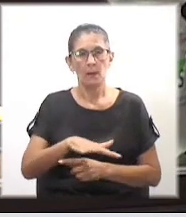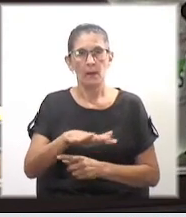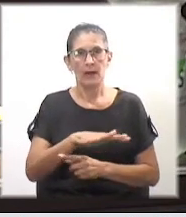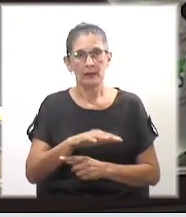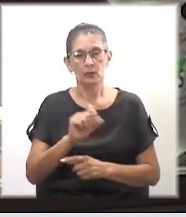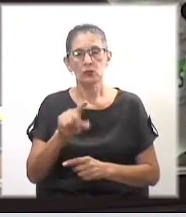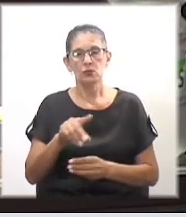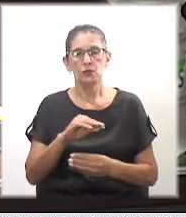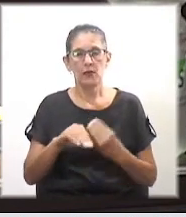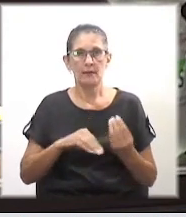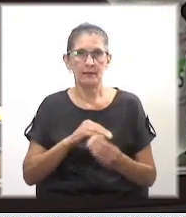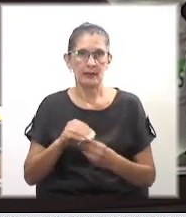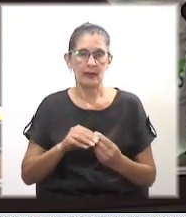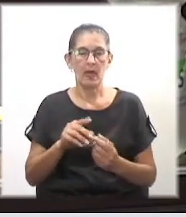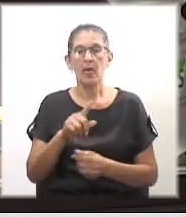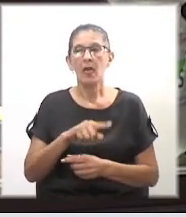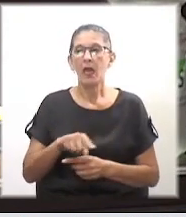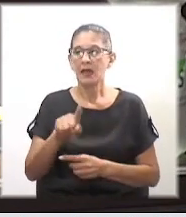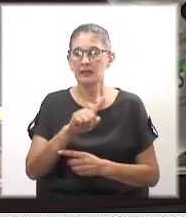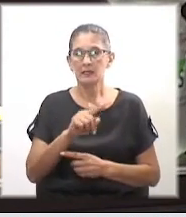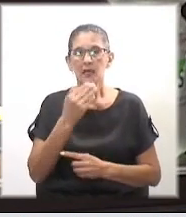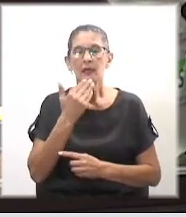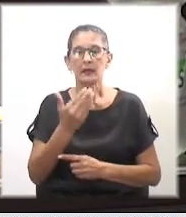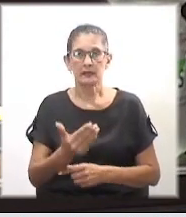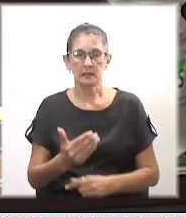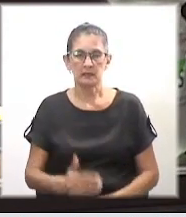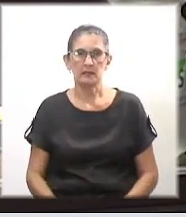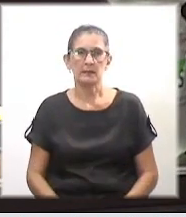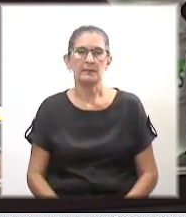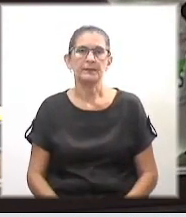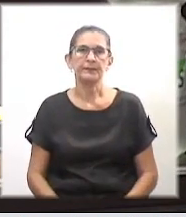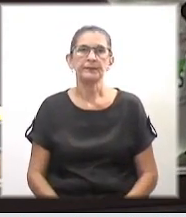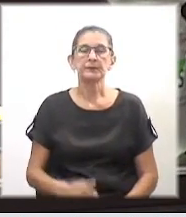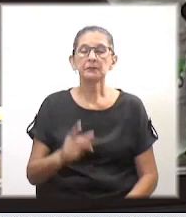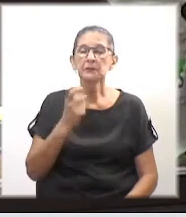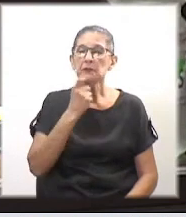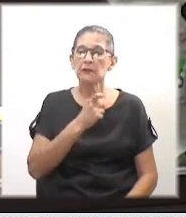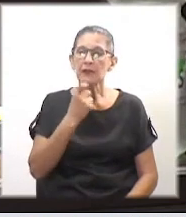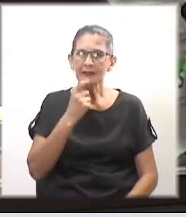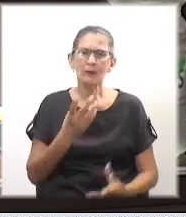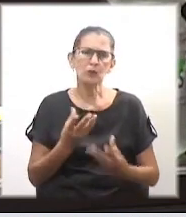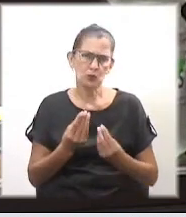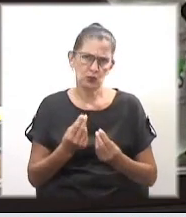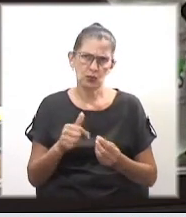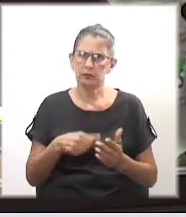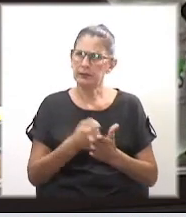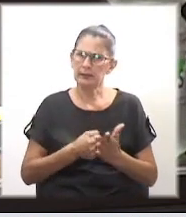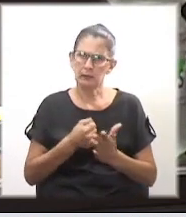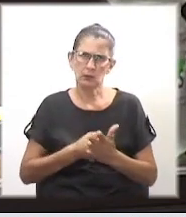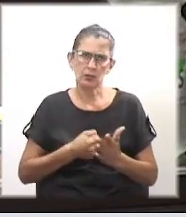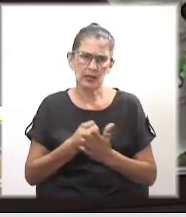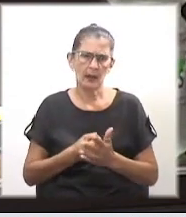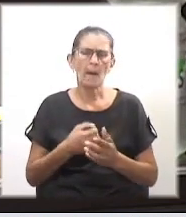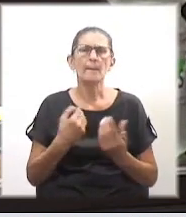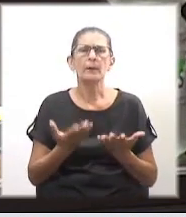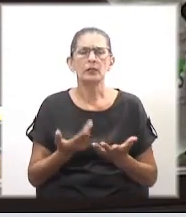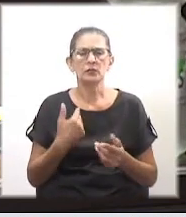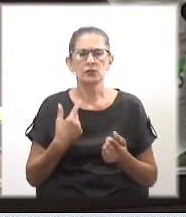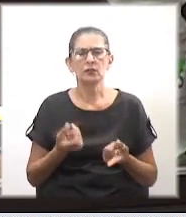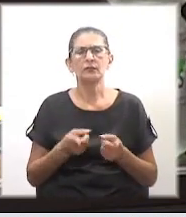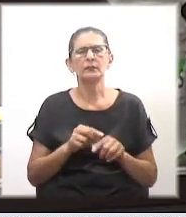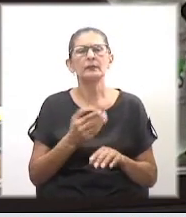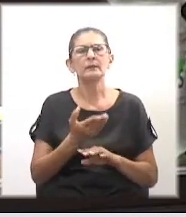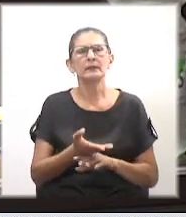y en sus familias. A ellas, gracias. Aún nos falta mucho en esta lucha. Por eso reivindicamos